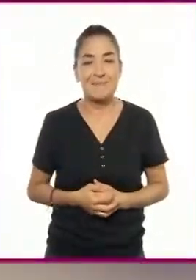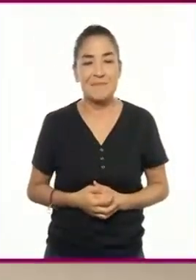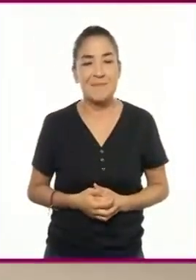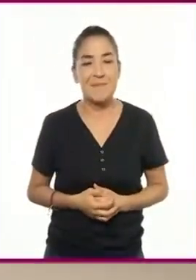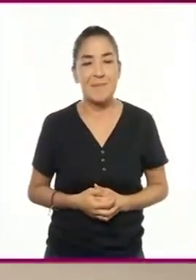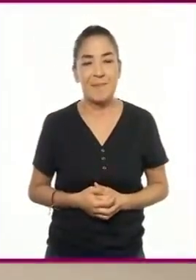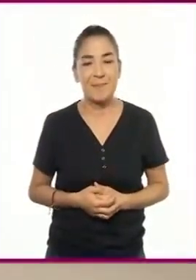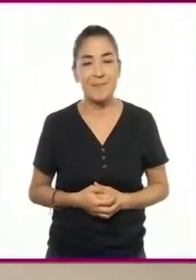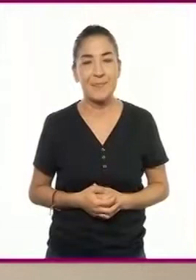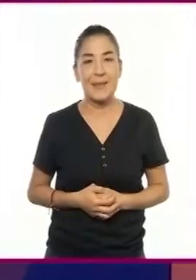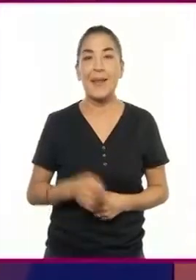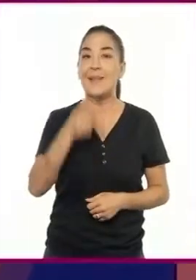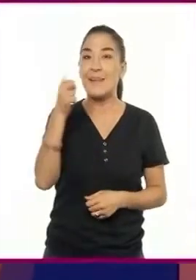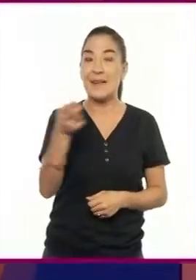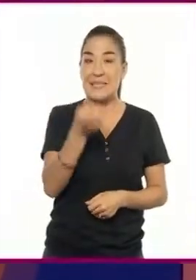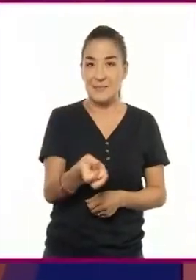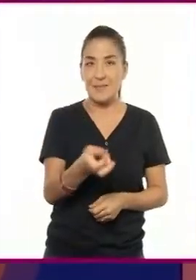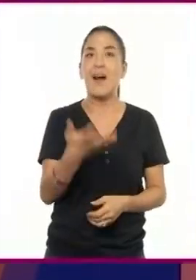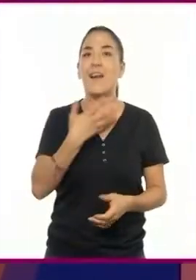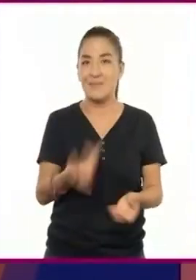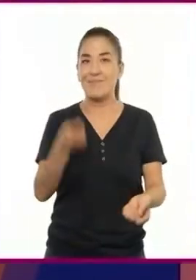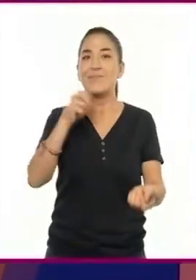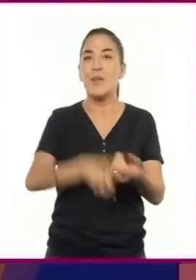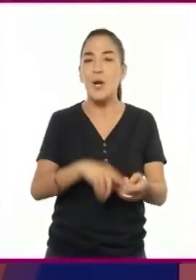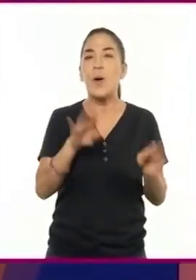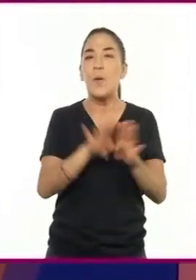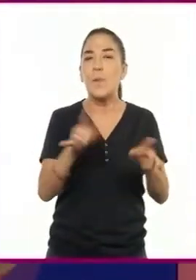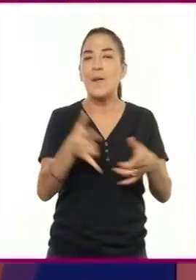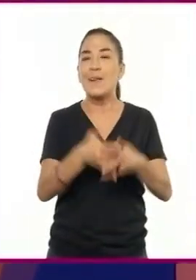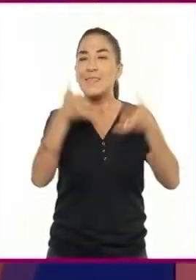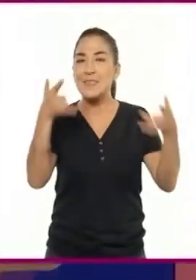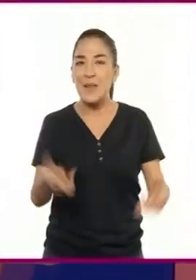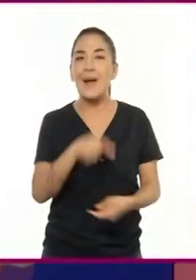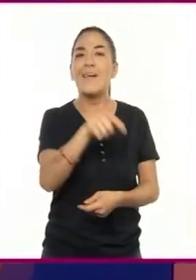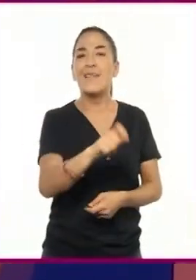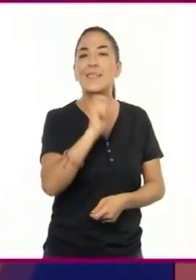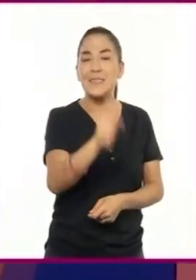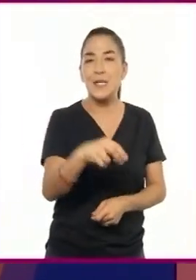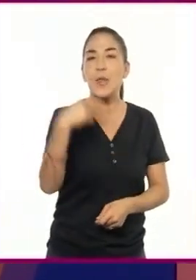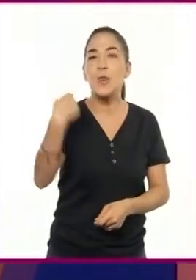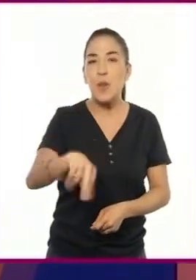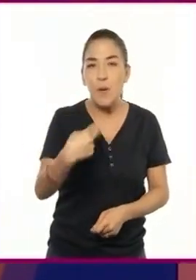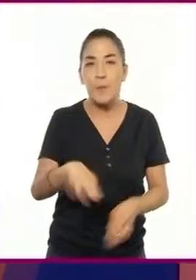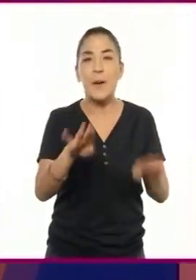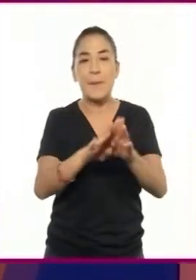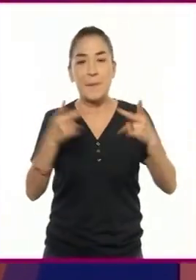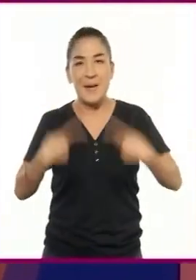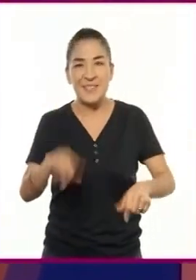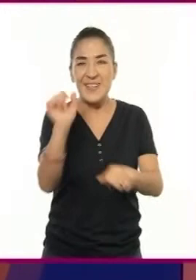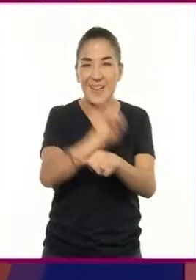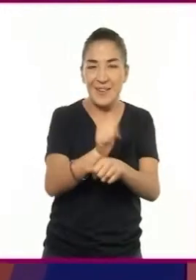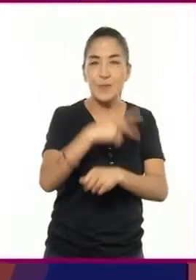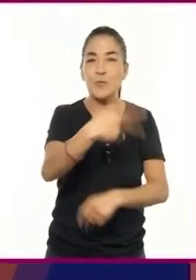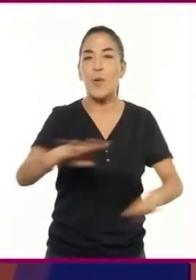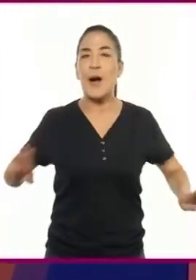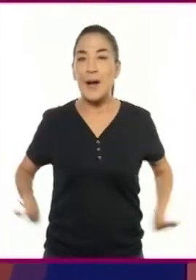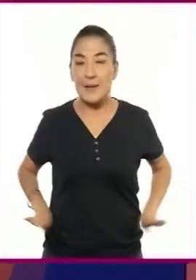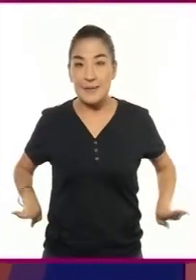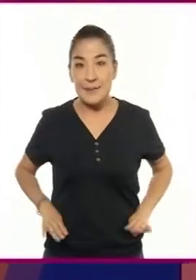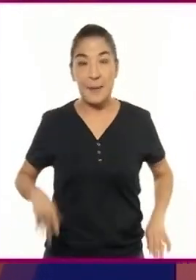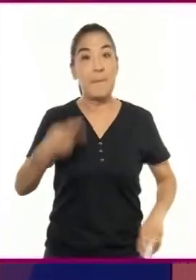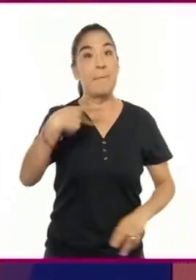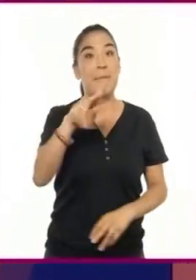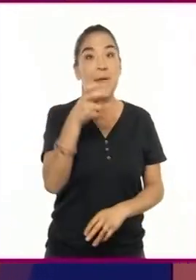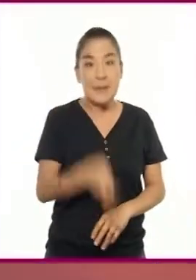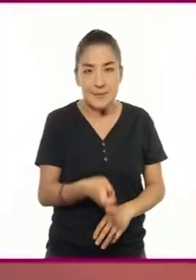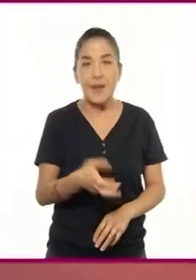Cabe mencionar que es común encontrar al principio del libreto los nombres de los personajes y sus características. Pero estos pueden